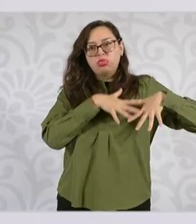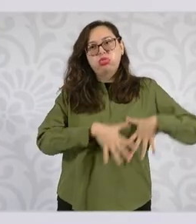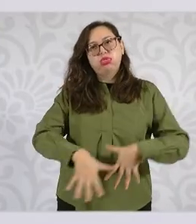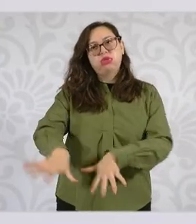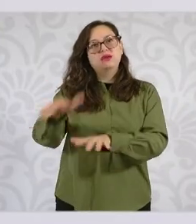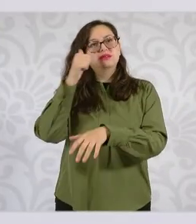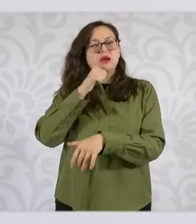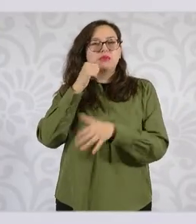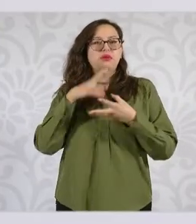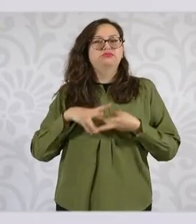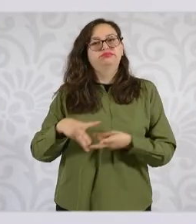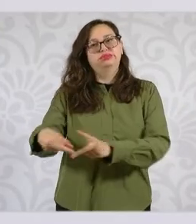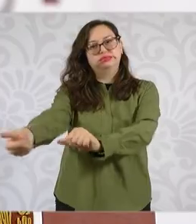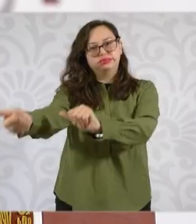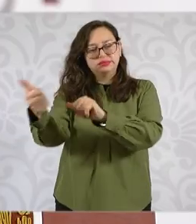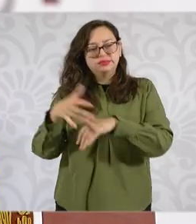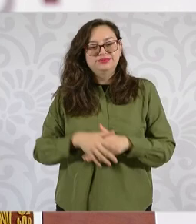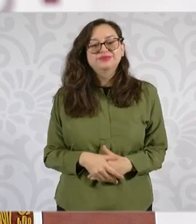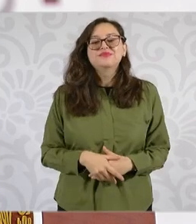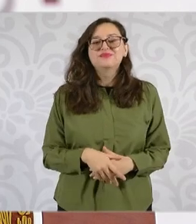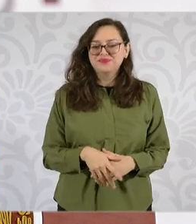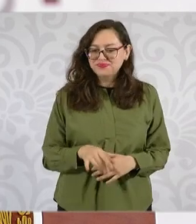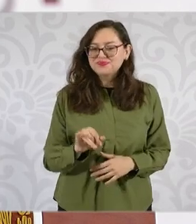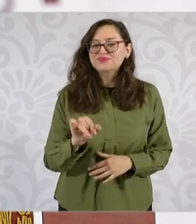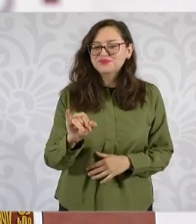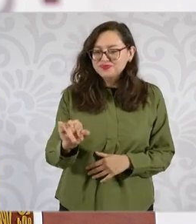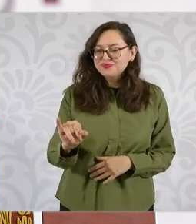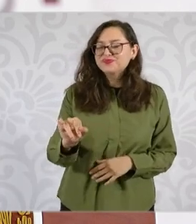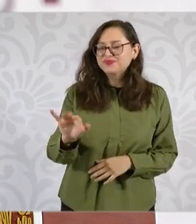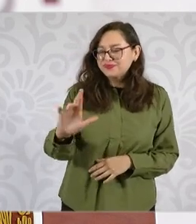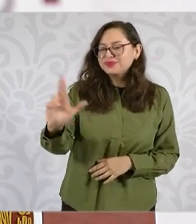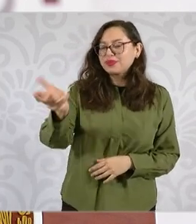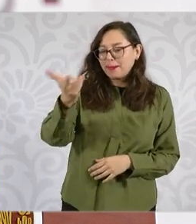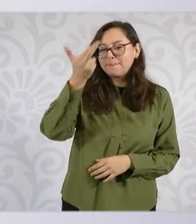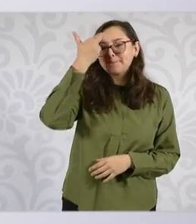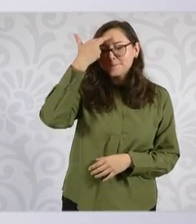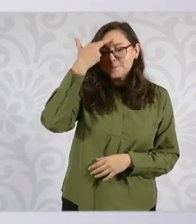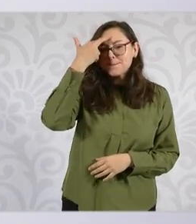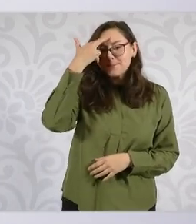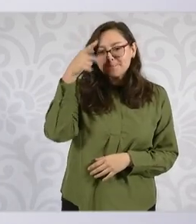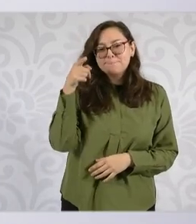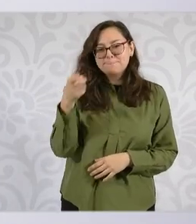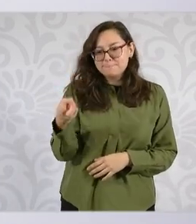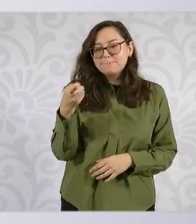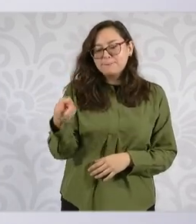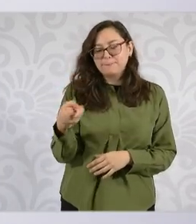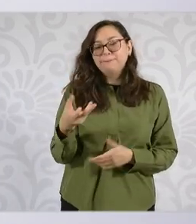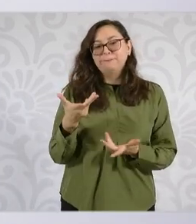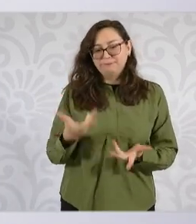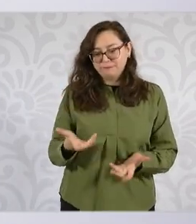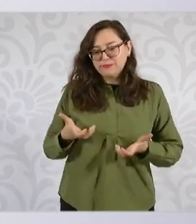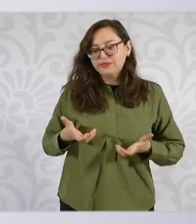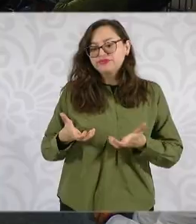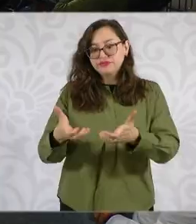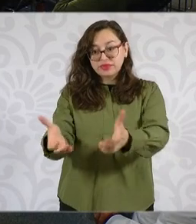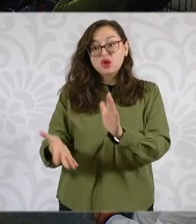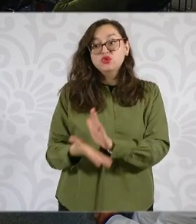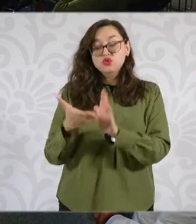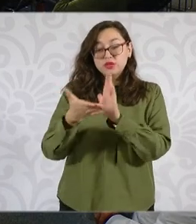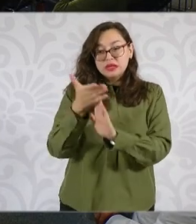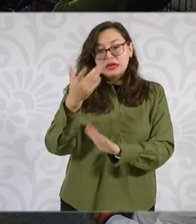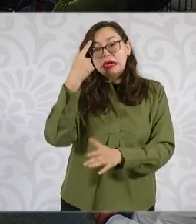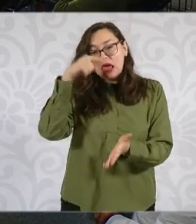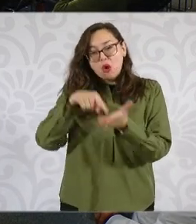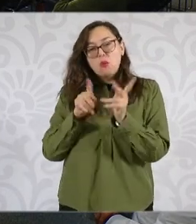Se va a hacer una carretera hacia la mixteca. Exactamente. No sé si esté contemplado el puente ahí, pero si no, lo retomamos. Sí.